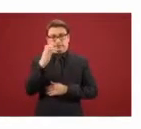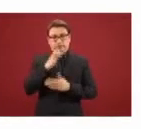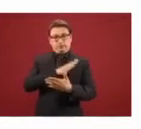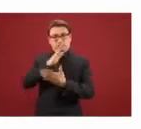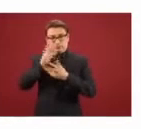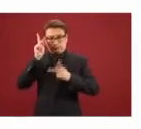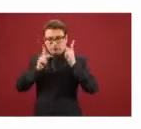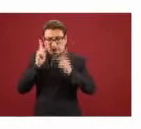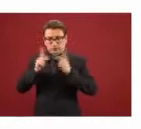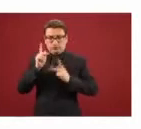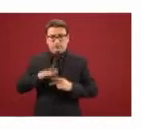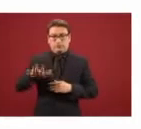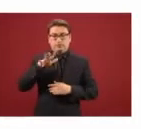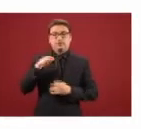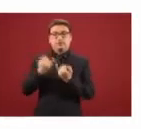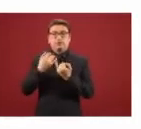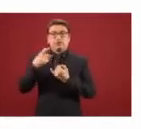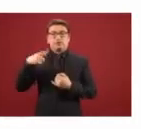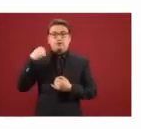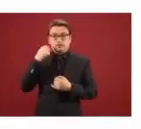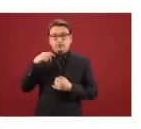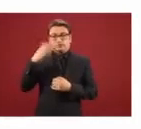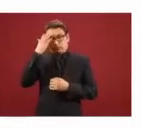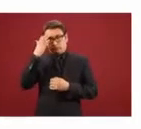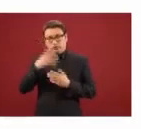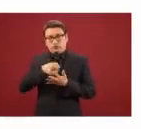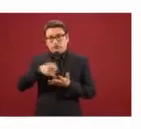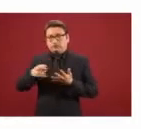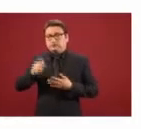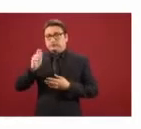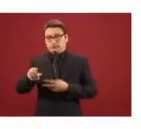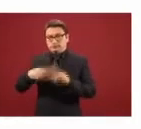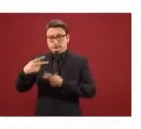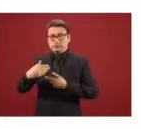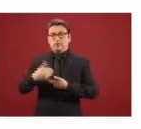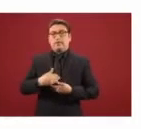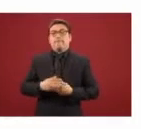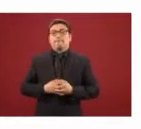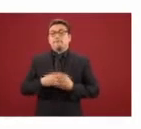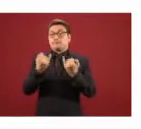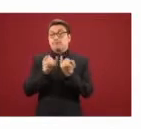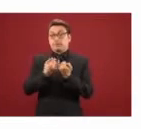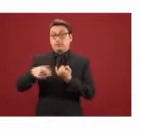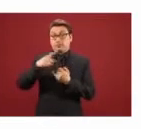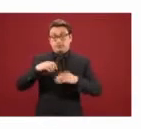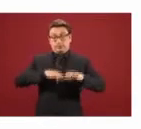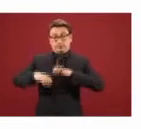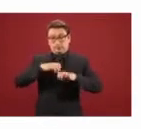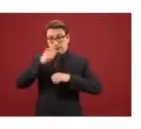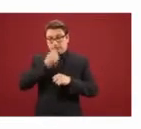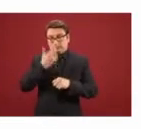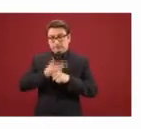a Balancán y Tenosica, en Tabasco, para conocer el programa Sembrando Vida, así como a empresas y a la Secretaría del Trabajo y